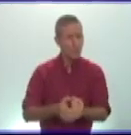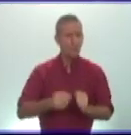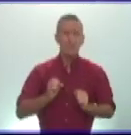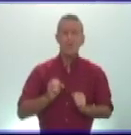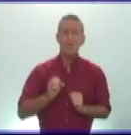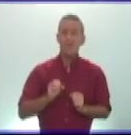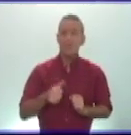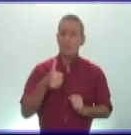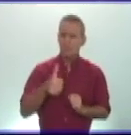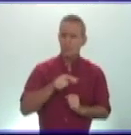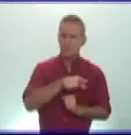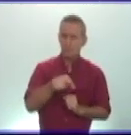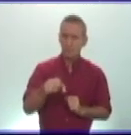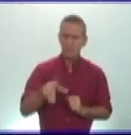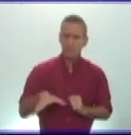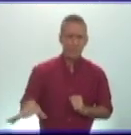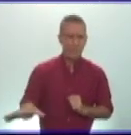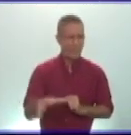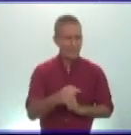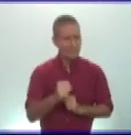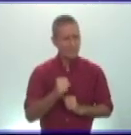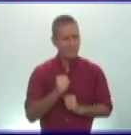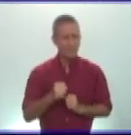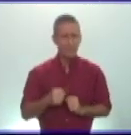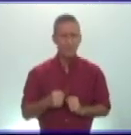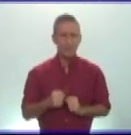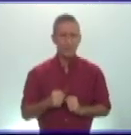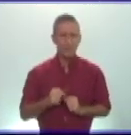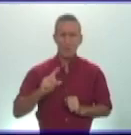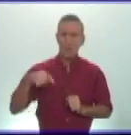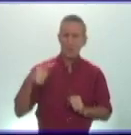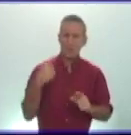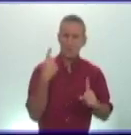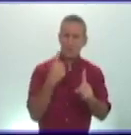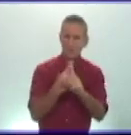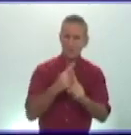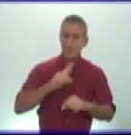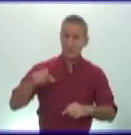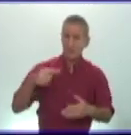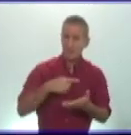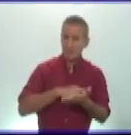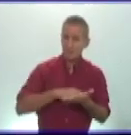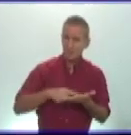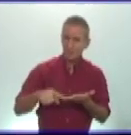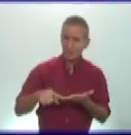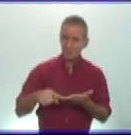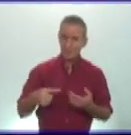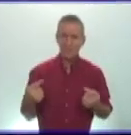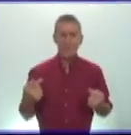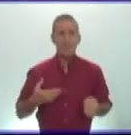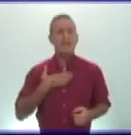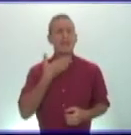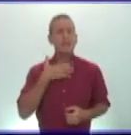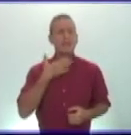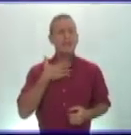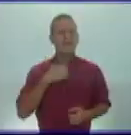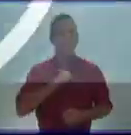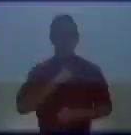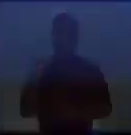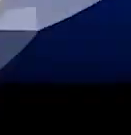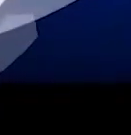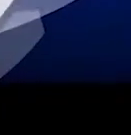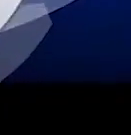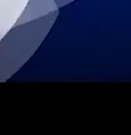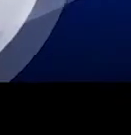suyo y por el de todos nosotros hasta el próximo encuentro que será la próxima semana les deseo entonces éxito y nos volveremos a encontrar